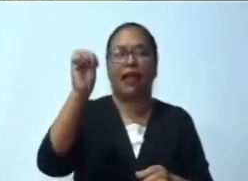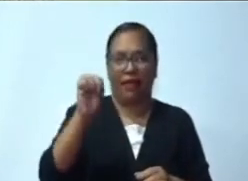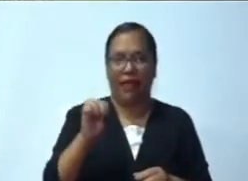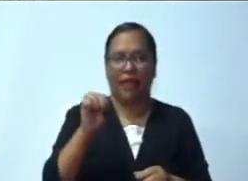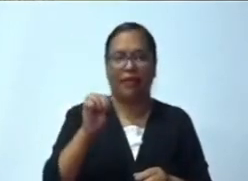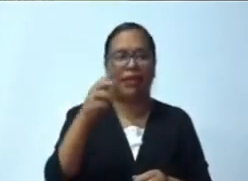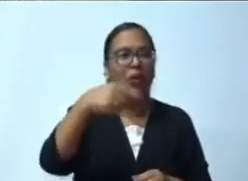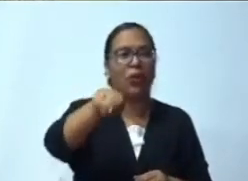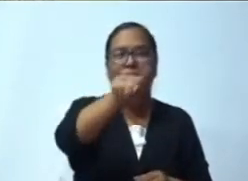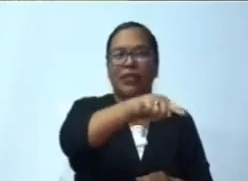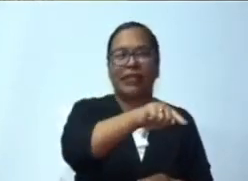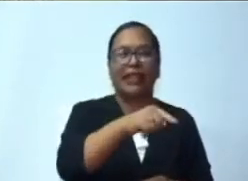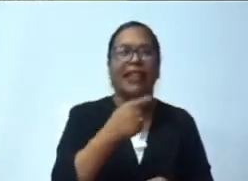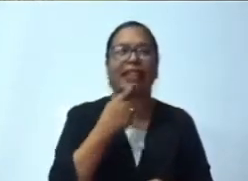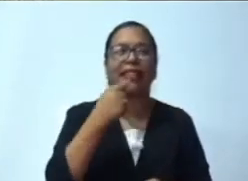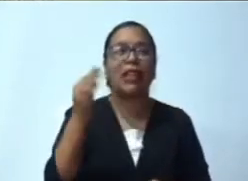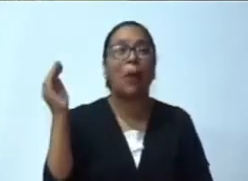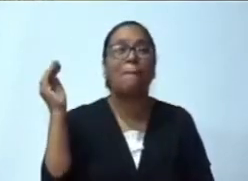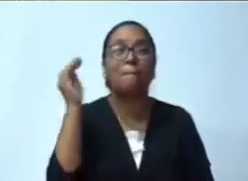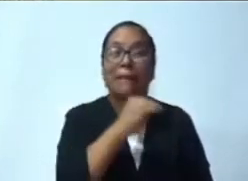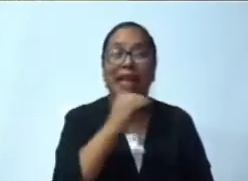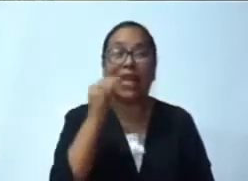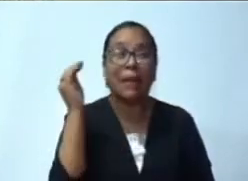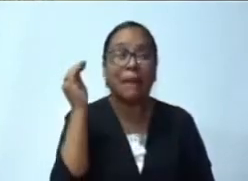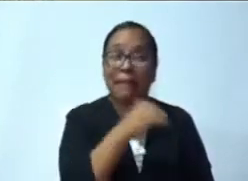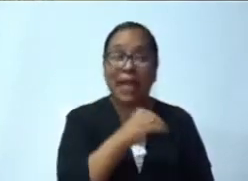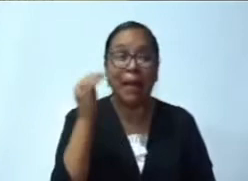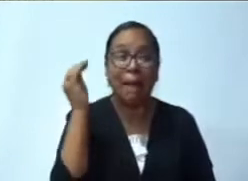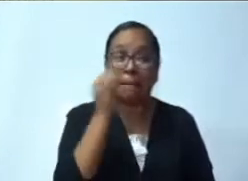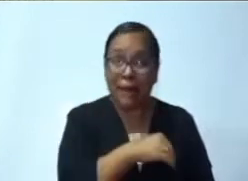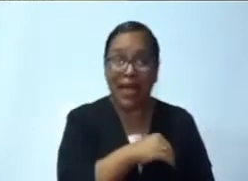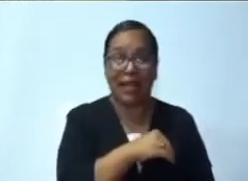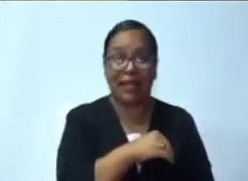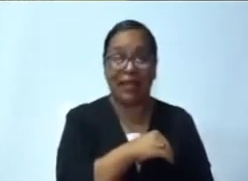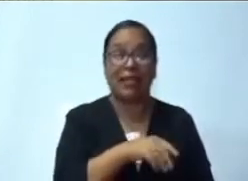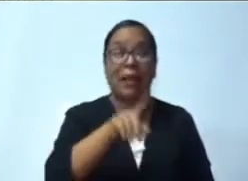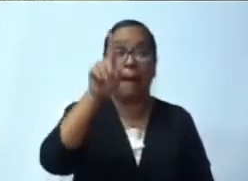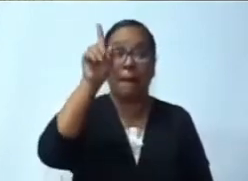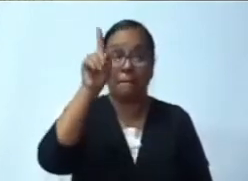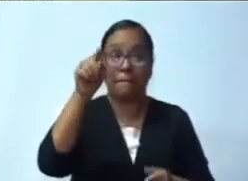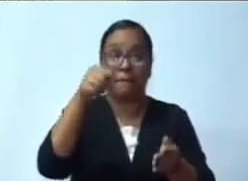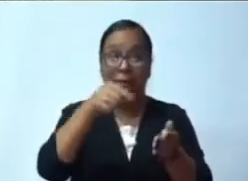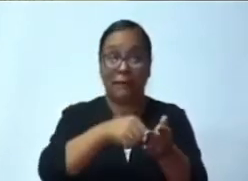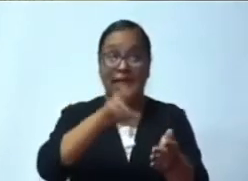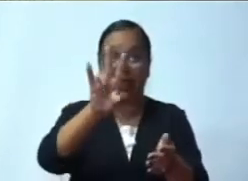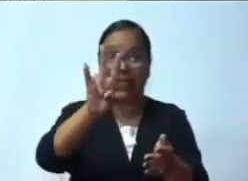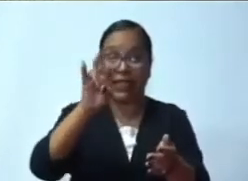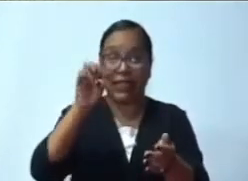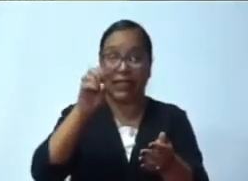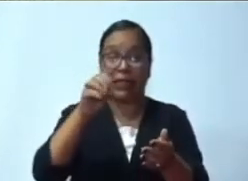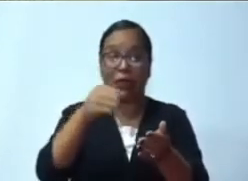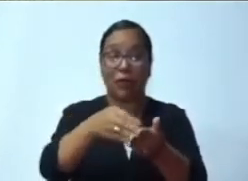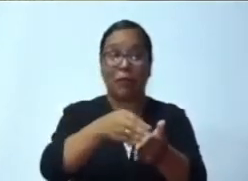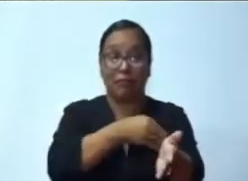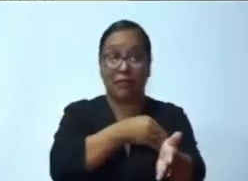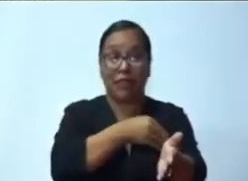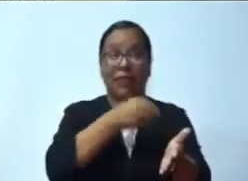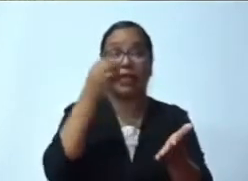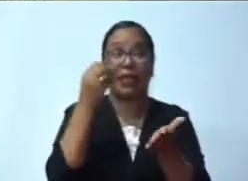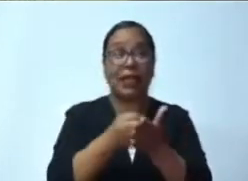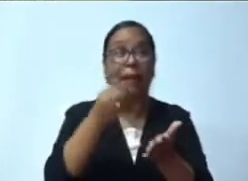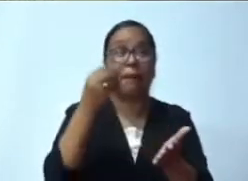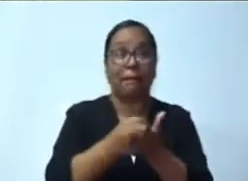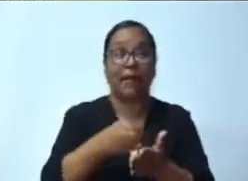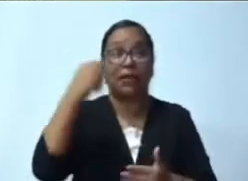mentira a la población. Dejen de estar pagando 1.700 millones de pesos cada tres meses para pagar periodistas